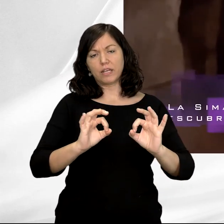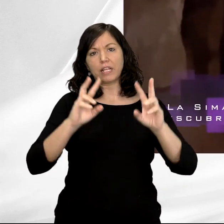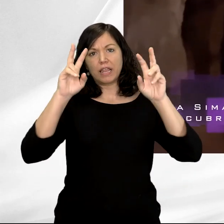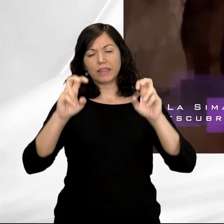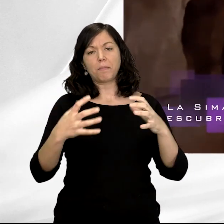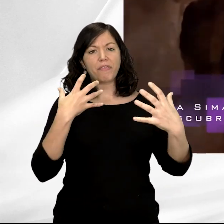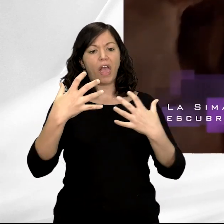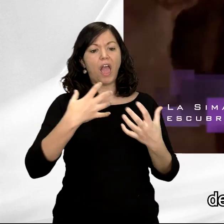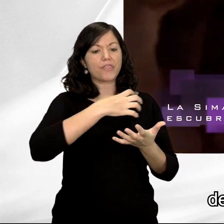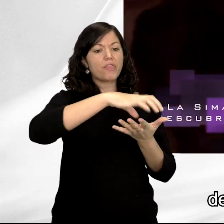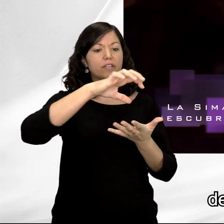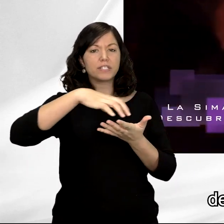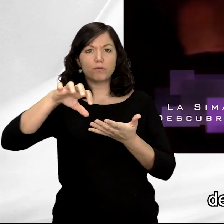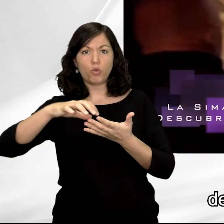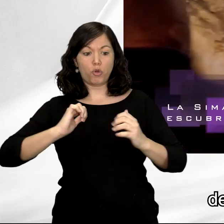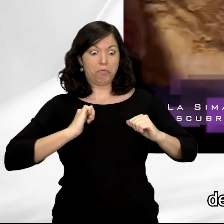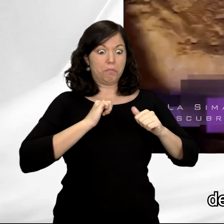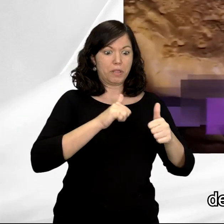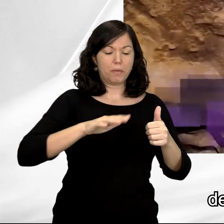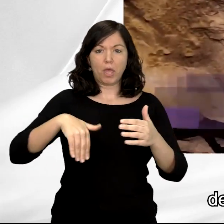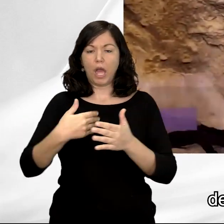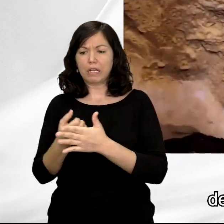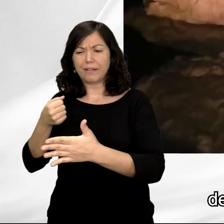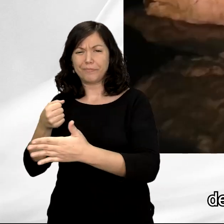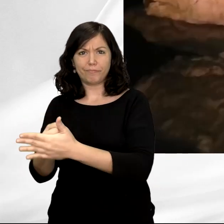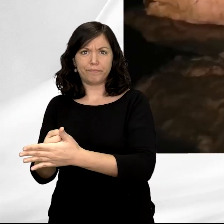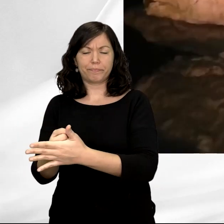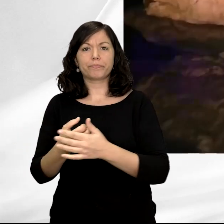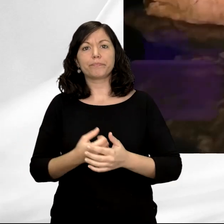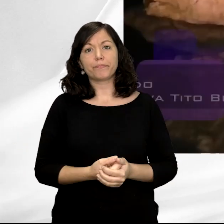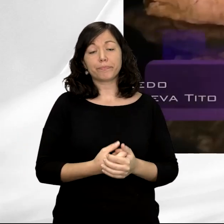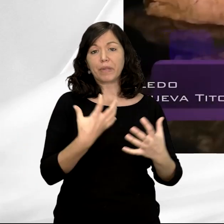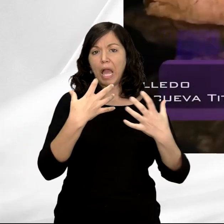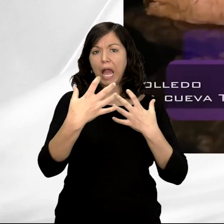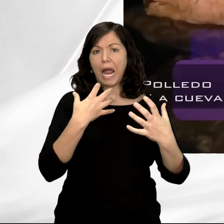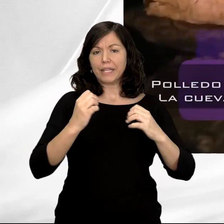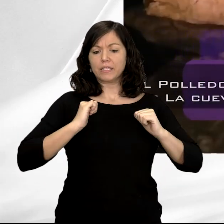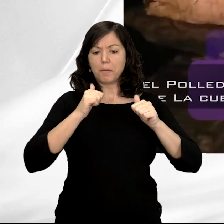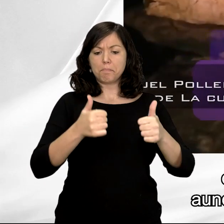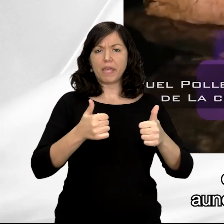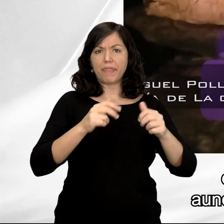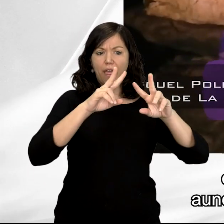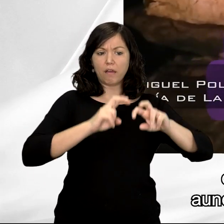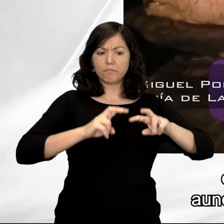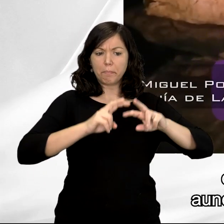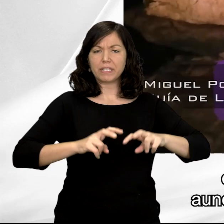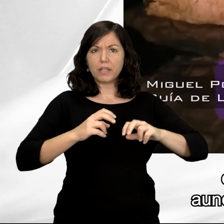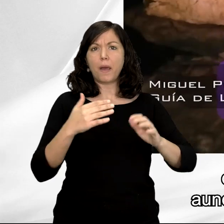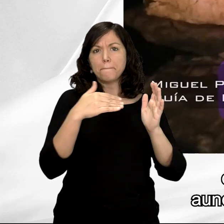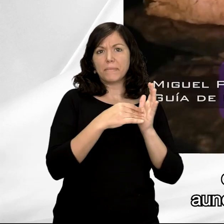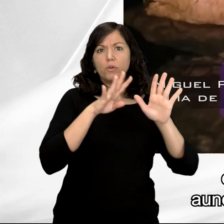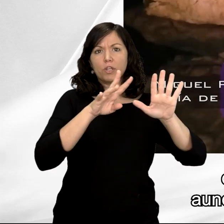distribución del arte desde la entrada hasta la zona más profunda. El arte se empieza a investigar de manera sistemática desde el año